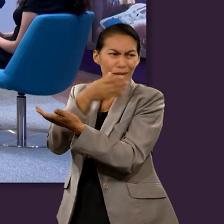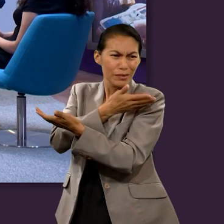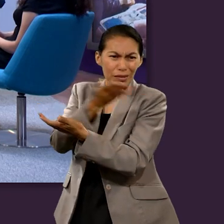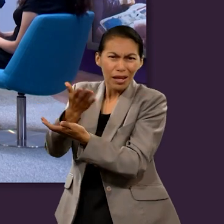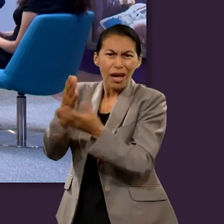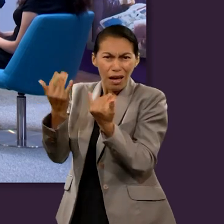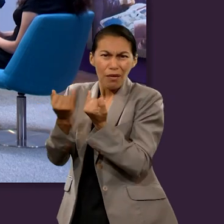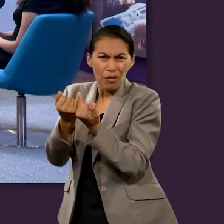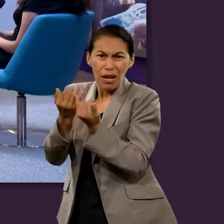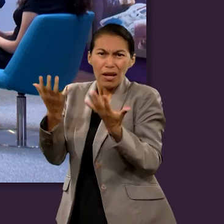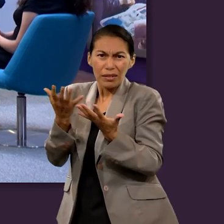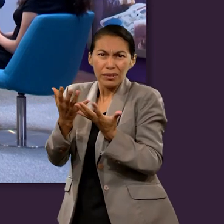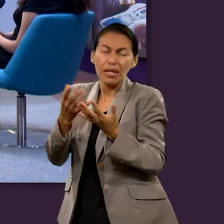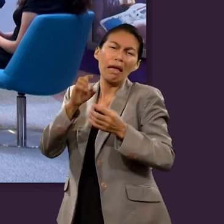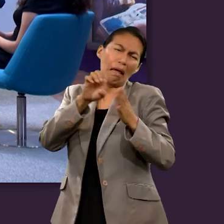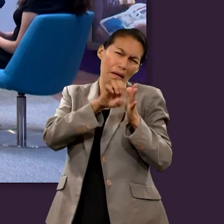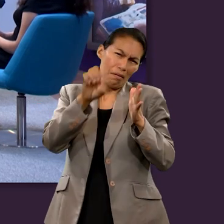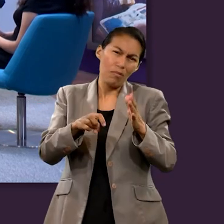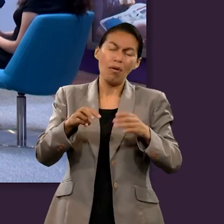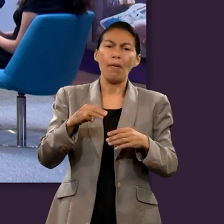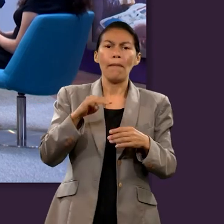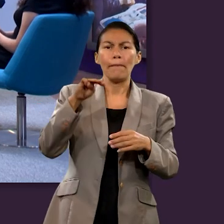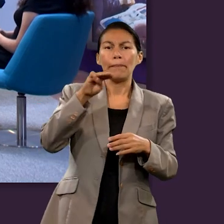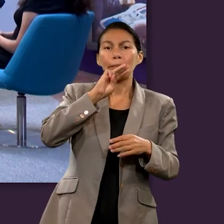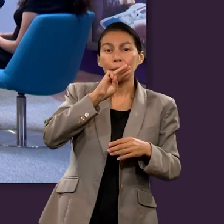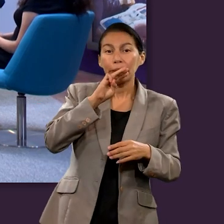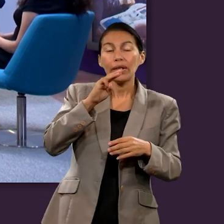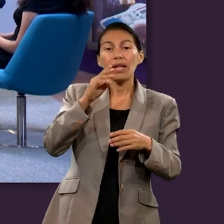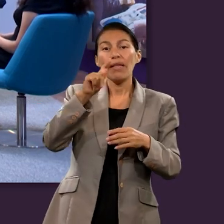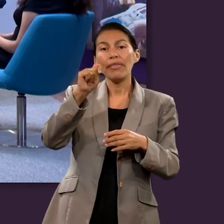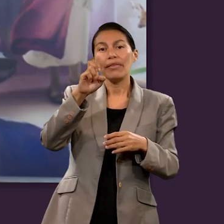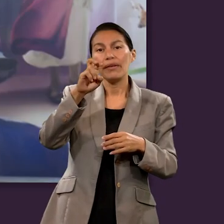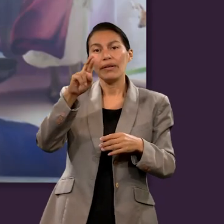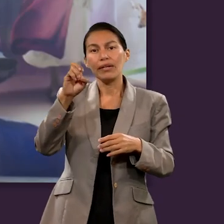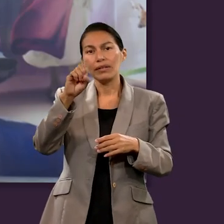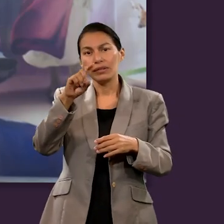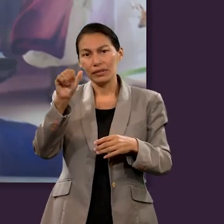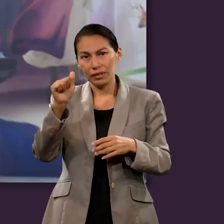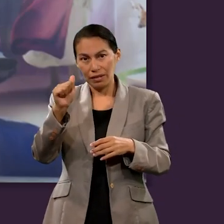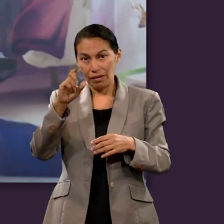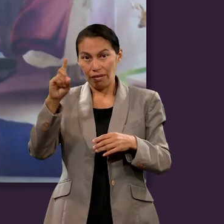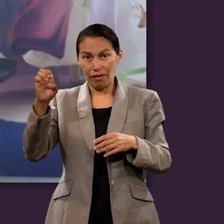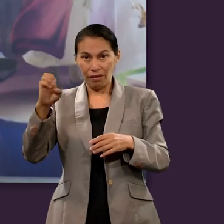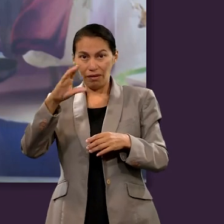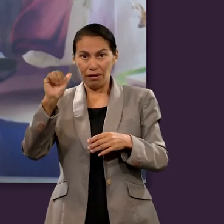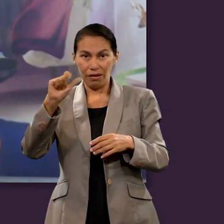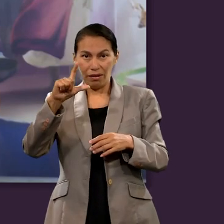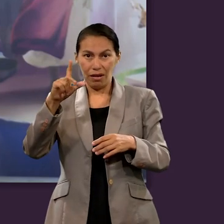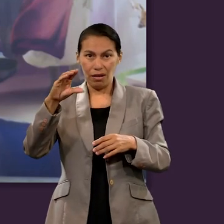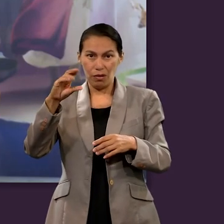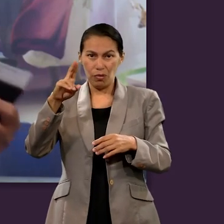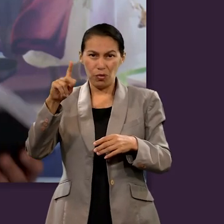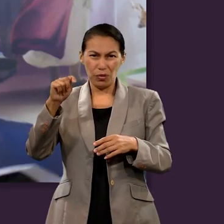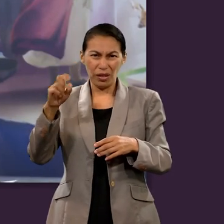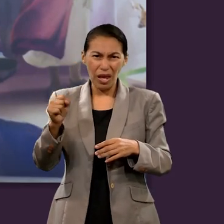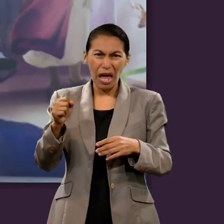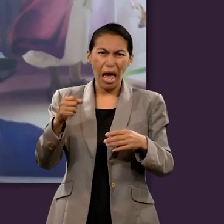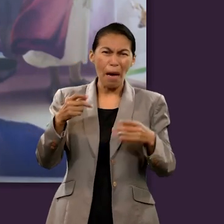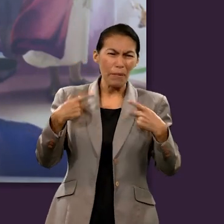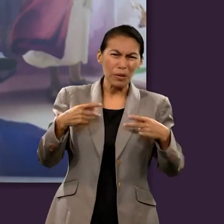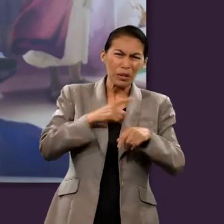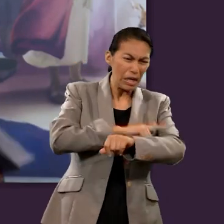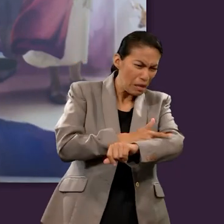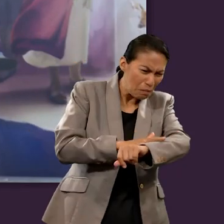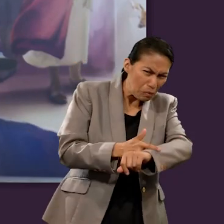yo entrego mi vida como han hecho varios cristianos me ven en mente madre Teresa de Calcuta que dedicó su